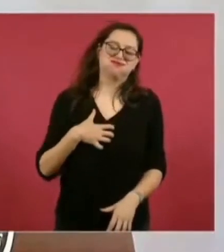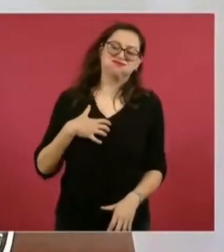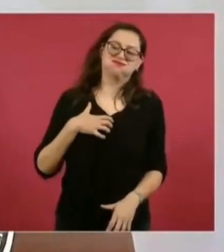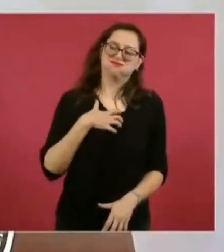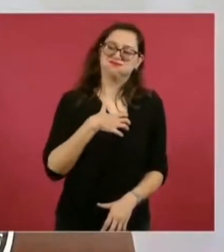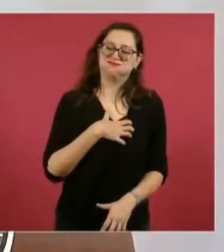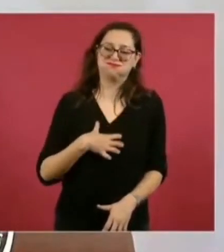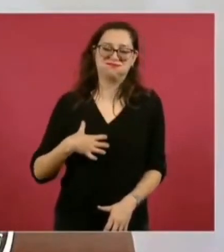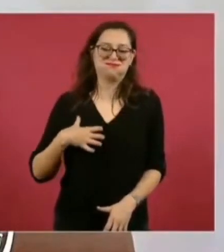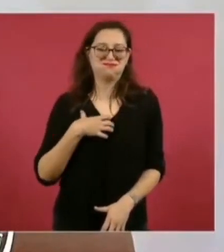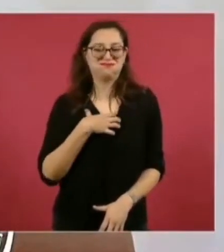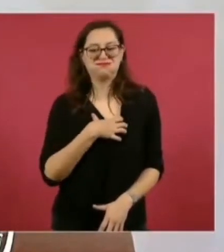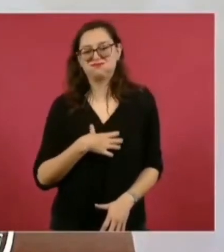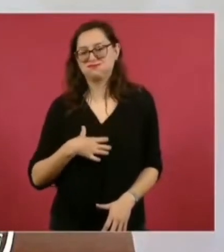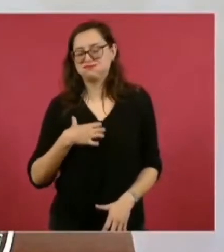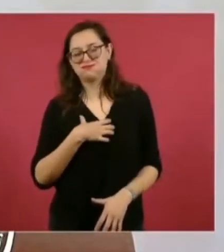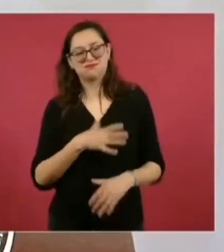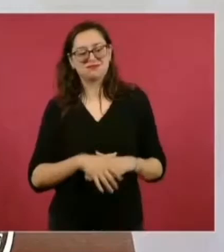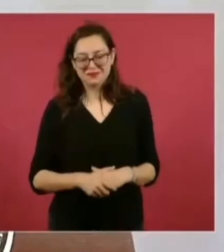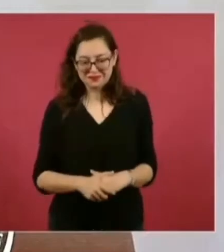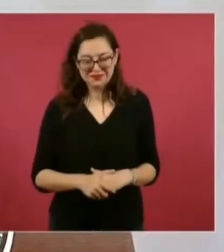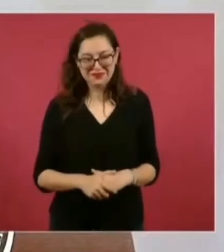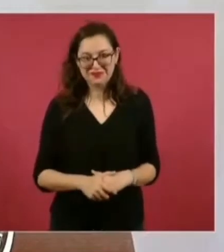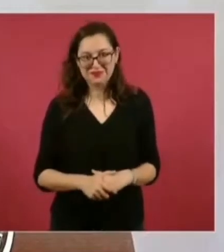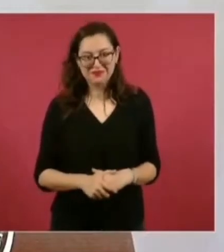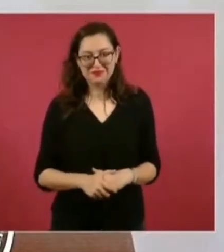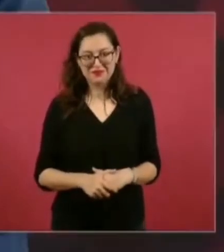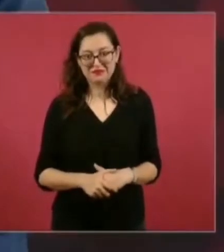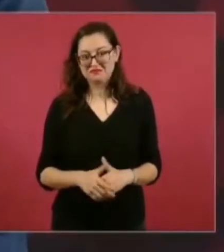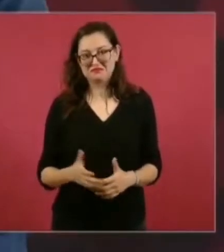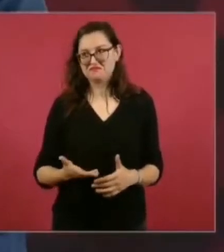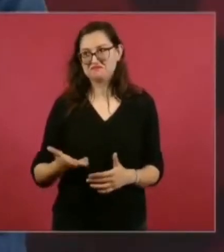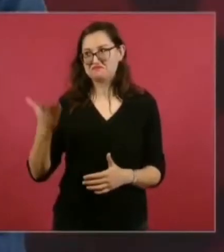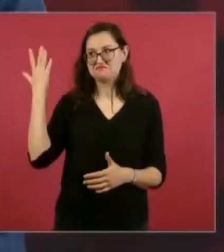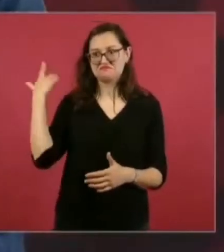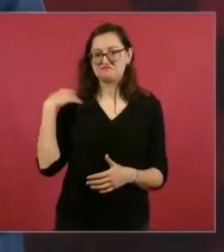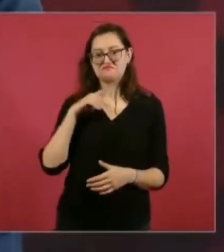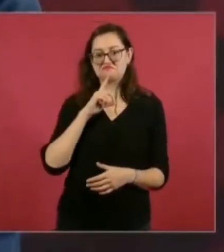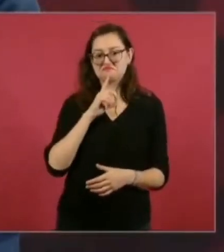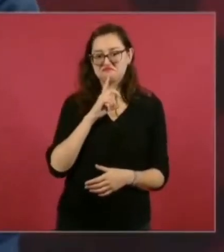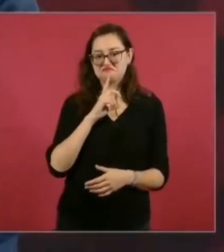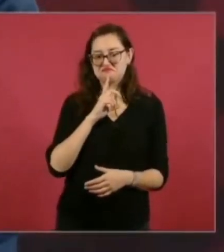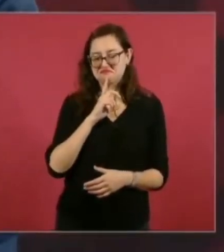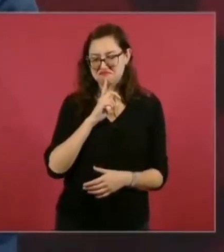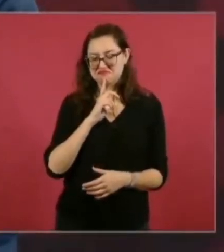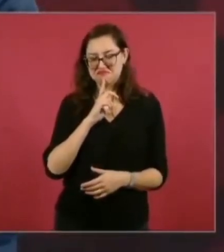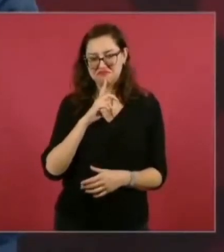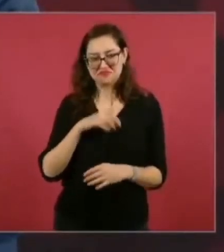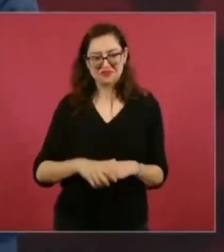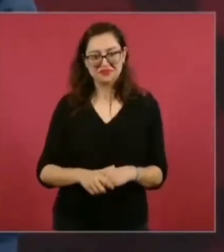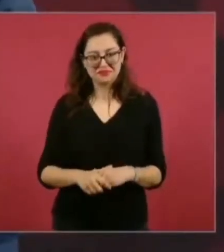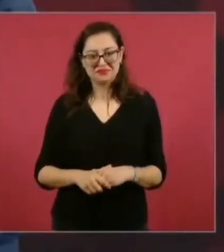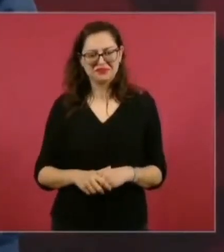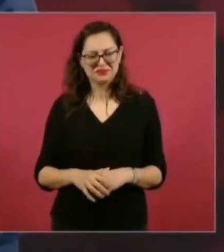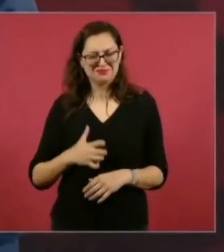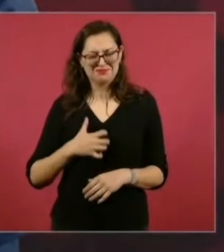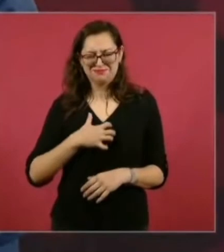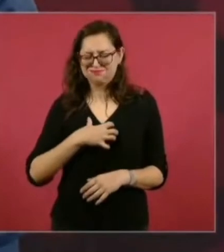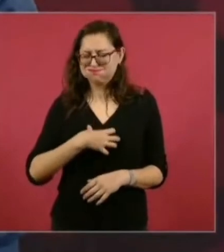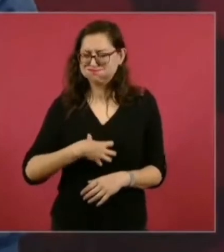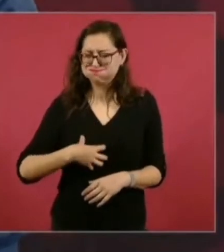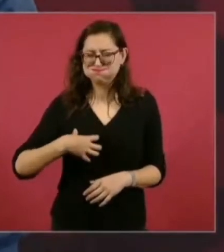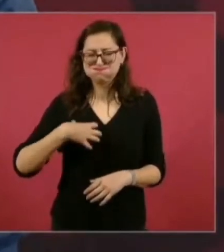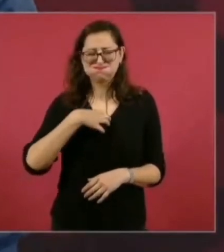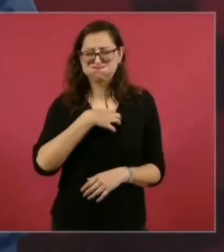como no había sucedido en otros tiempos, muy contenta.